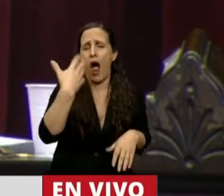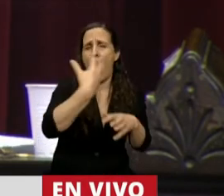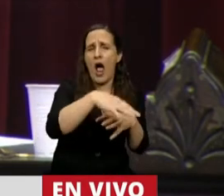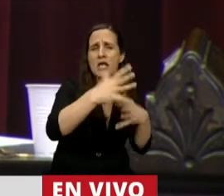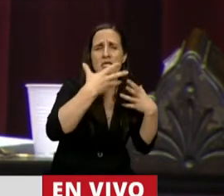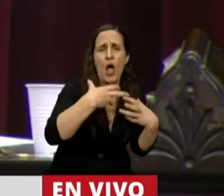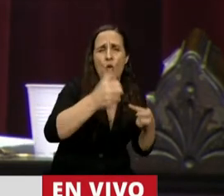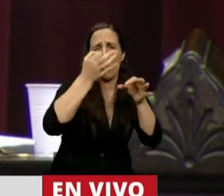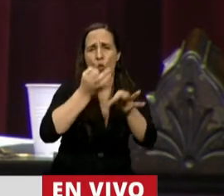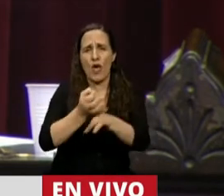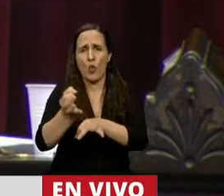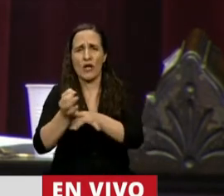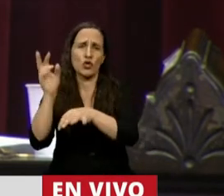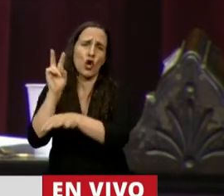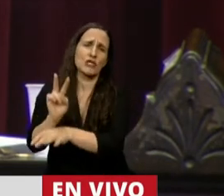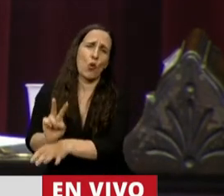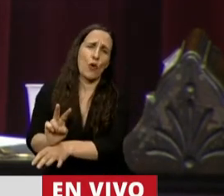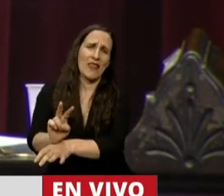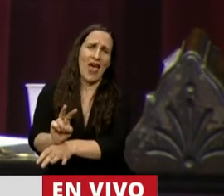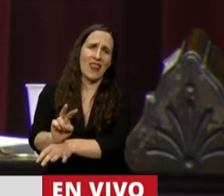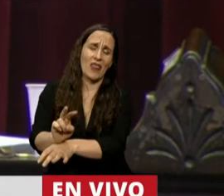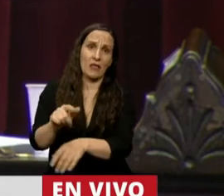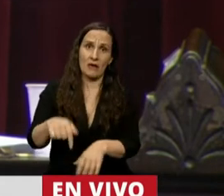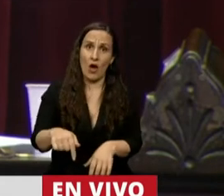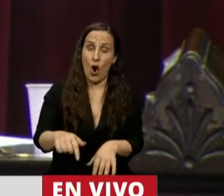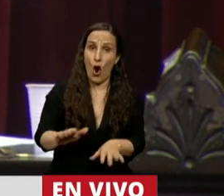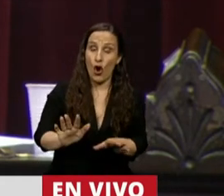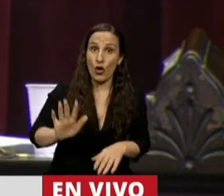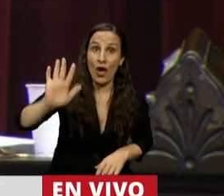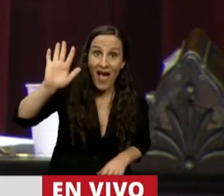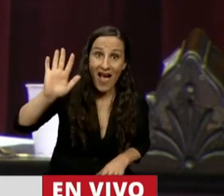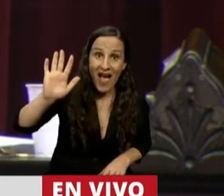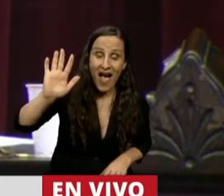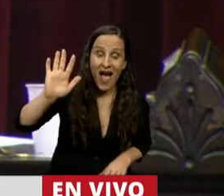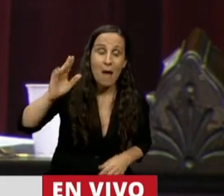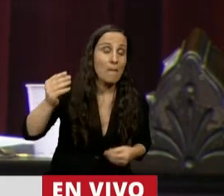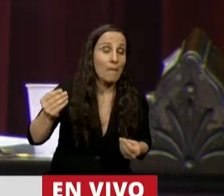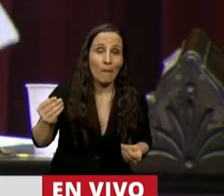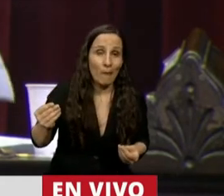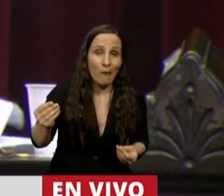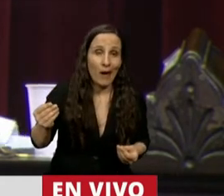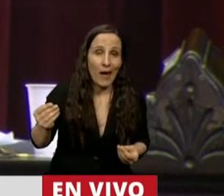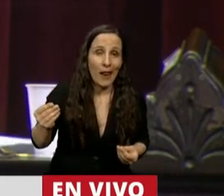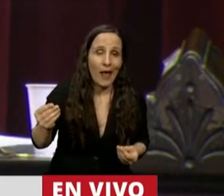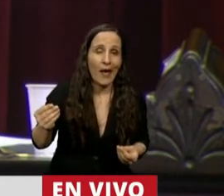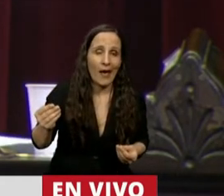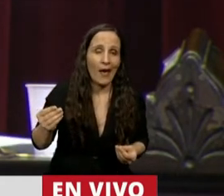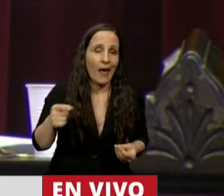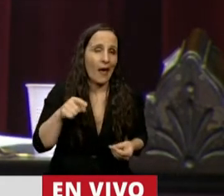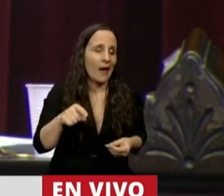educación, de seguridad, hoy levantan la mano para perfeccionar una